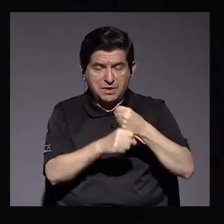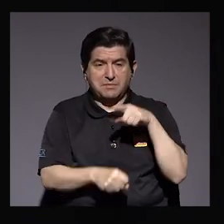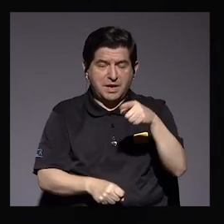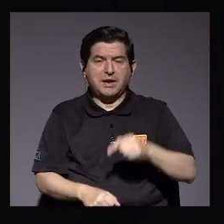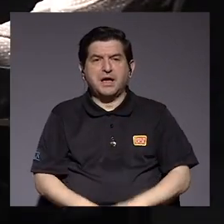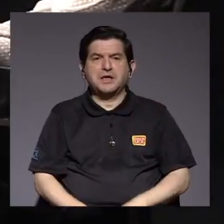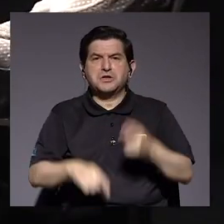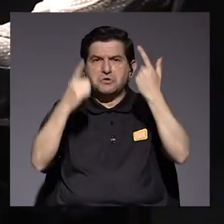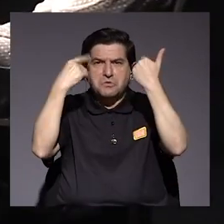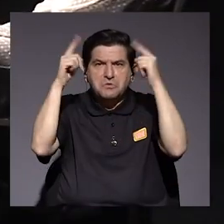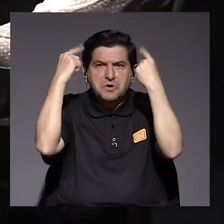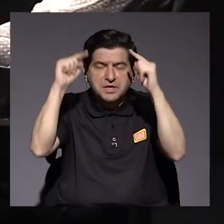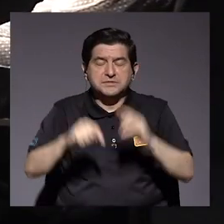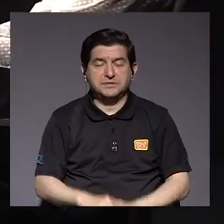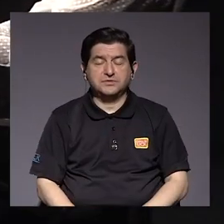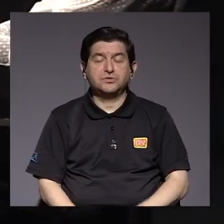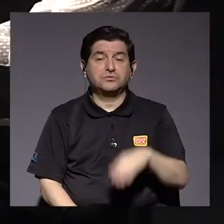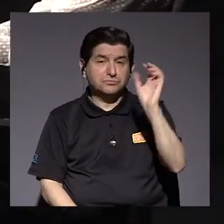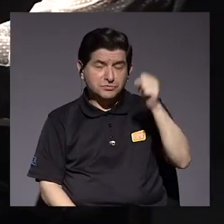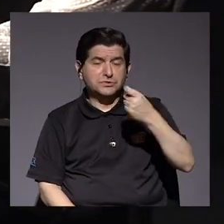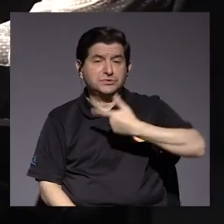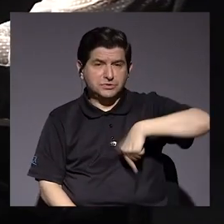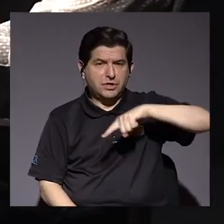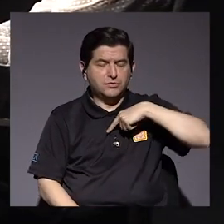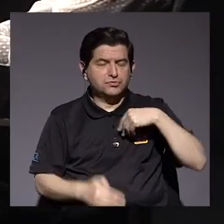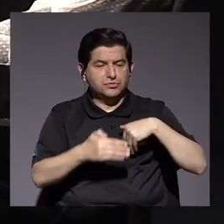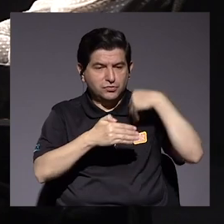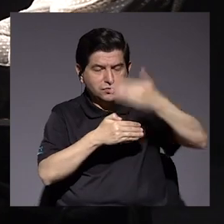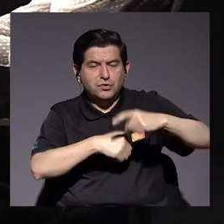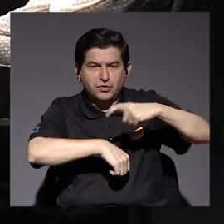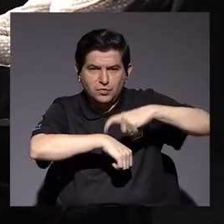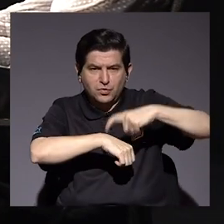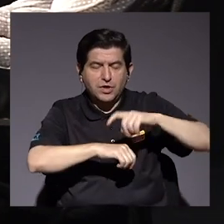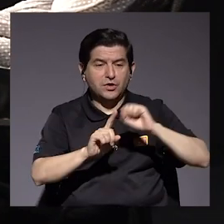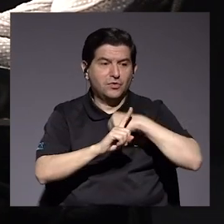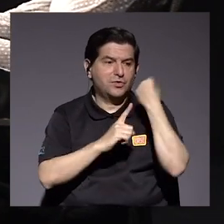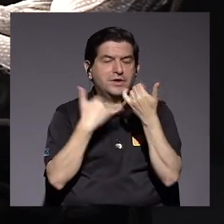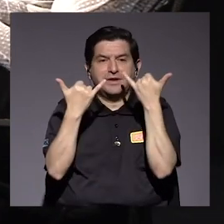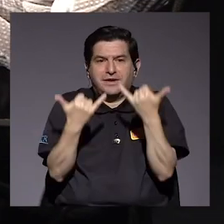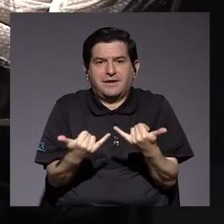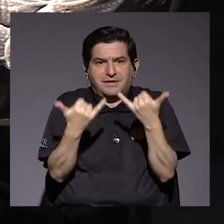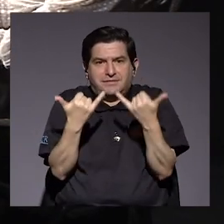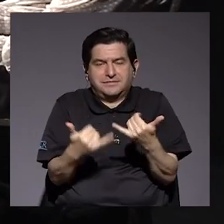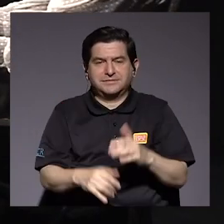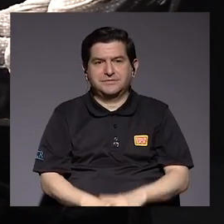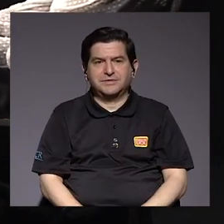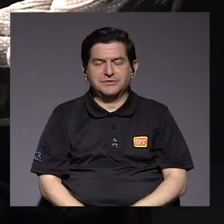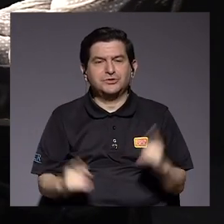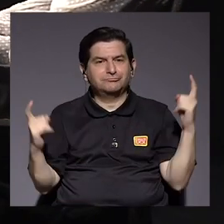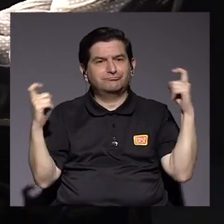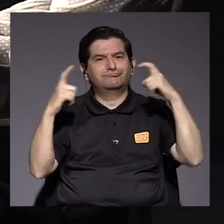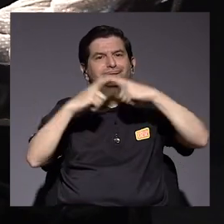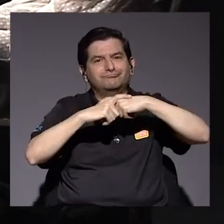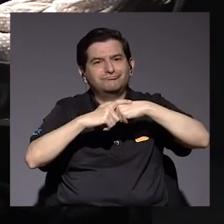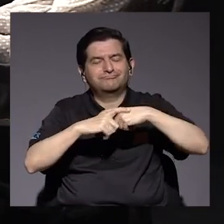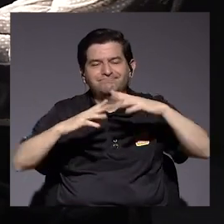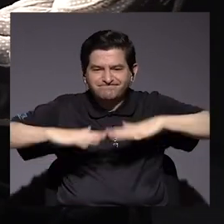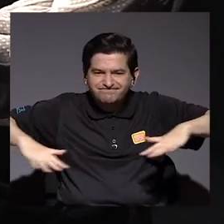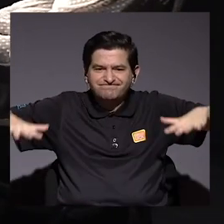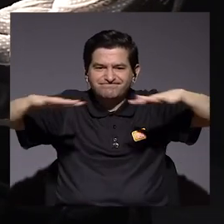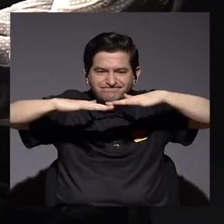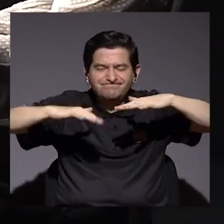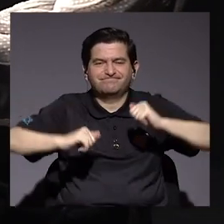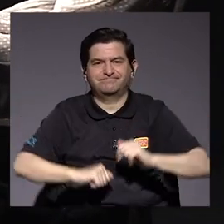ese primer año. Sí, bueno, conquistas iniciales de las cuales, con el pasar del tiempo y dadas las circunstancias, se ha